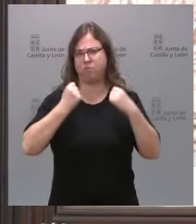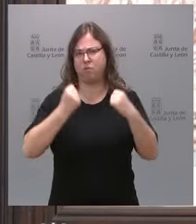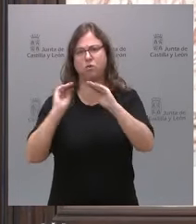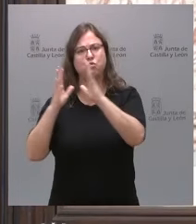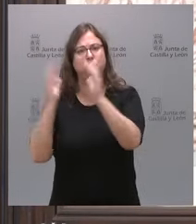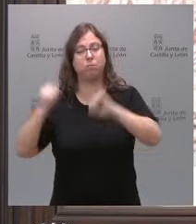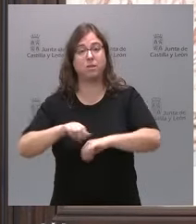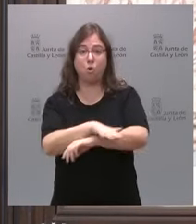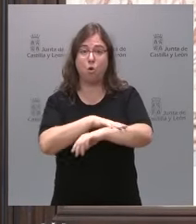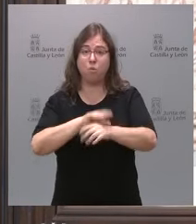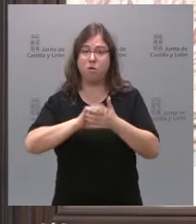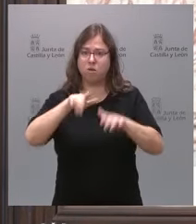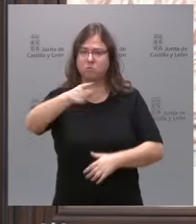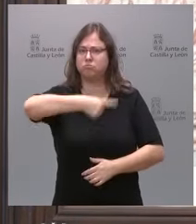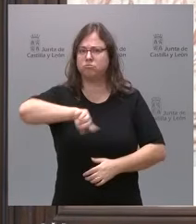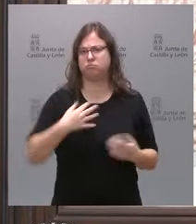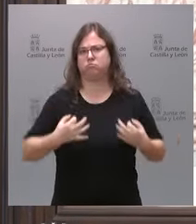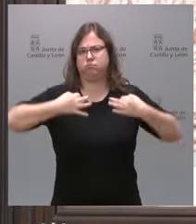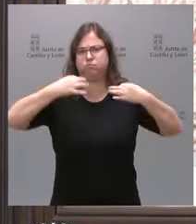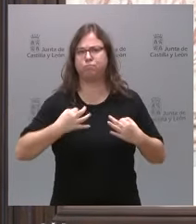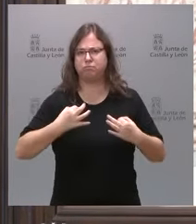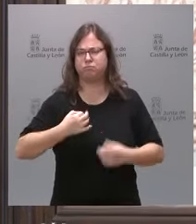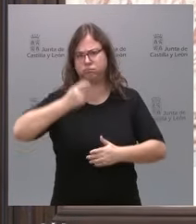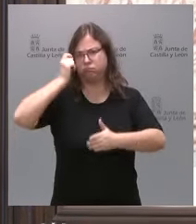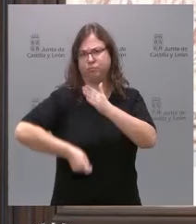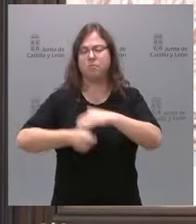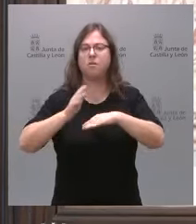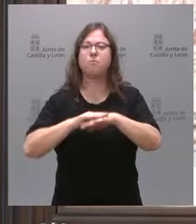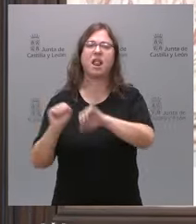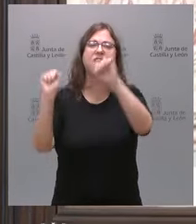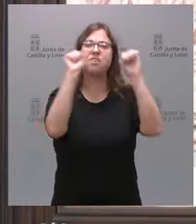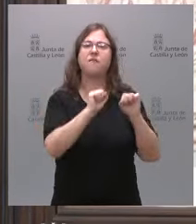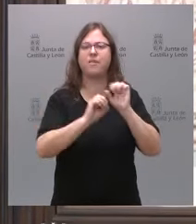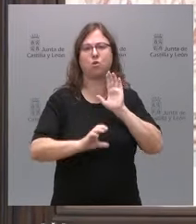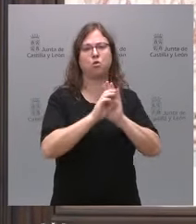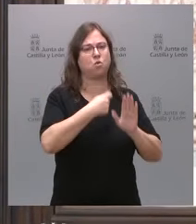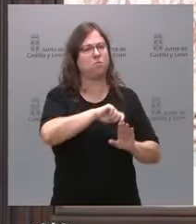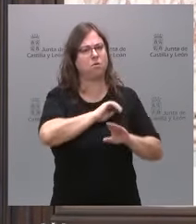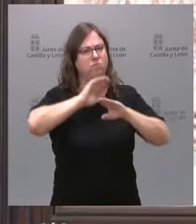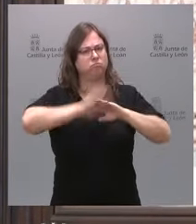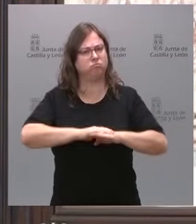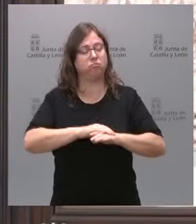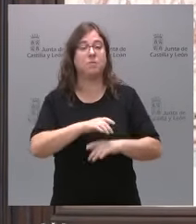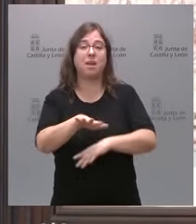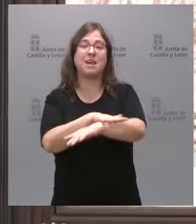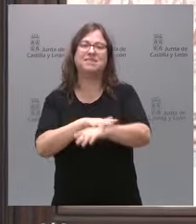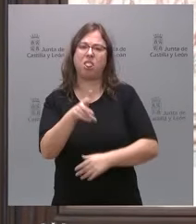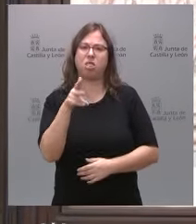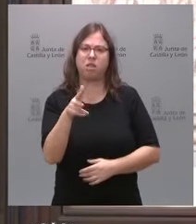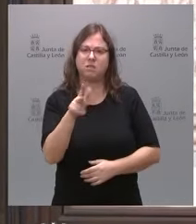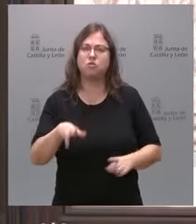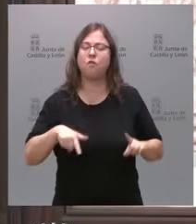de Castilla y León vamos a ser firmes y tajantes en la defensa de la Constitución española, del Estado de Derecho